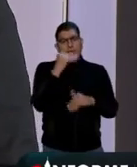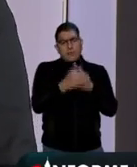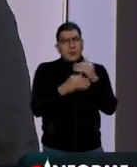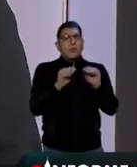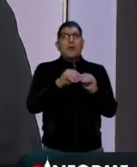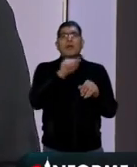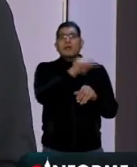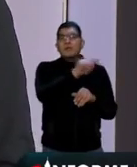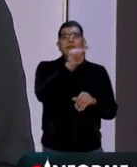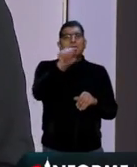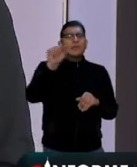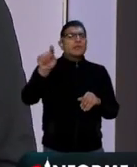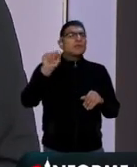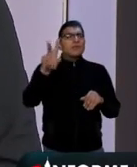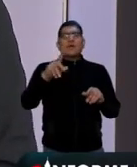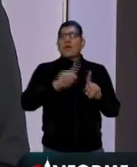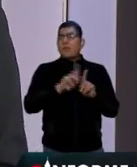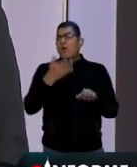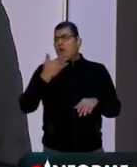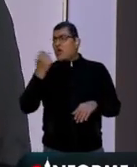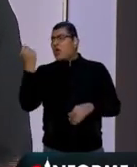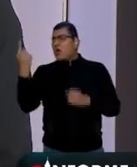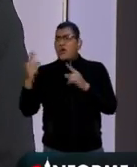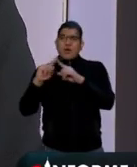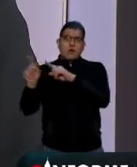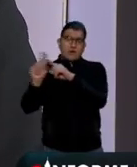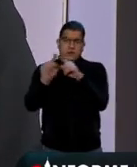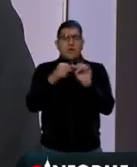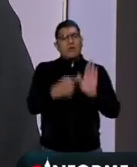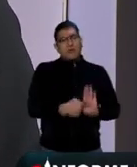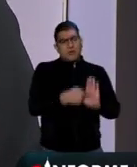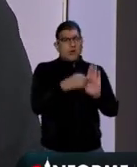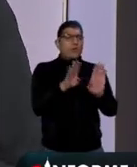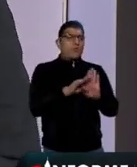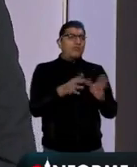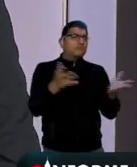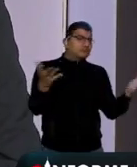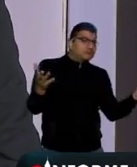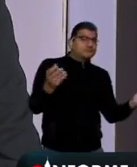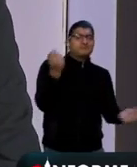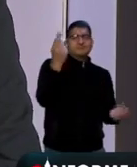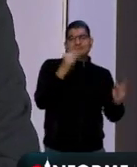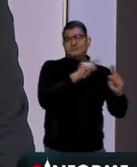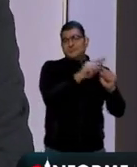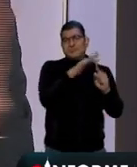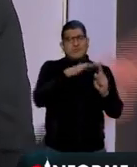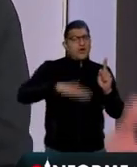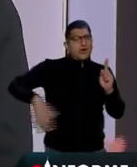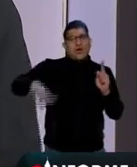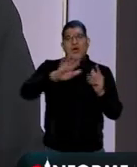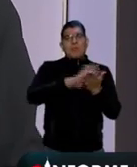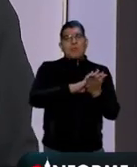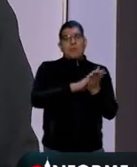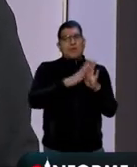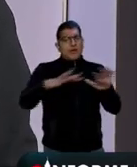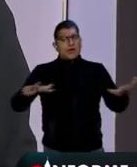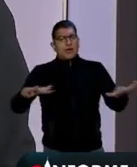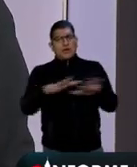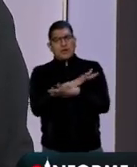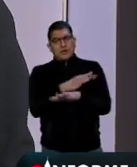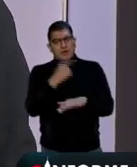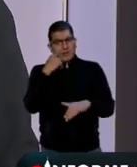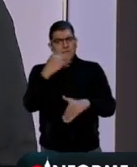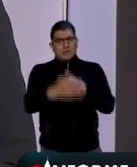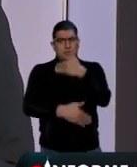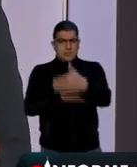medios de comunicación tradicionales y otros que se presentaban como alternativos en todo este cambio que se ha